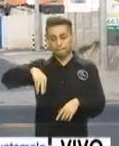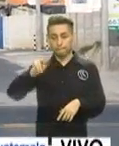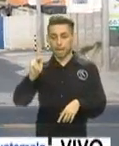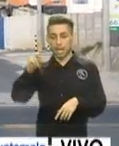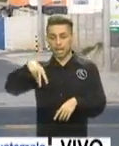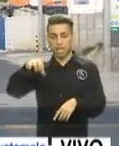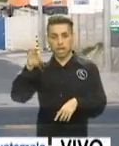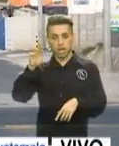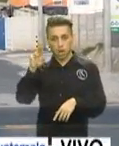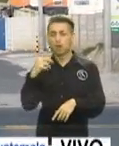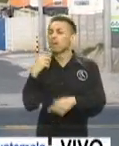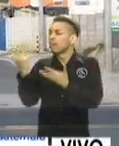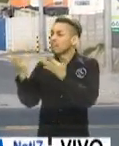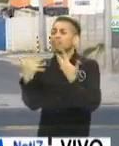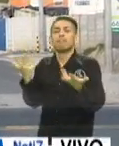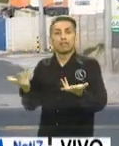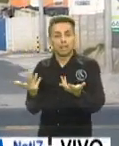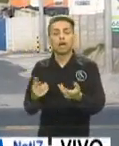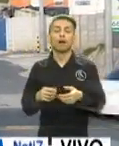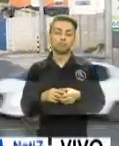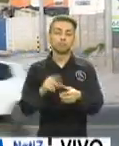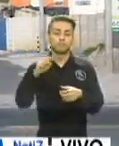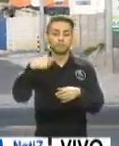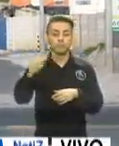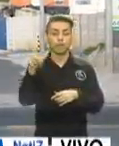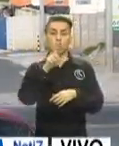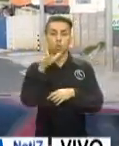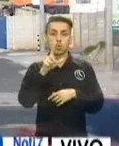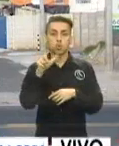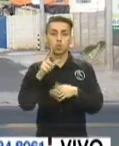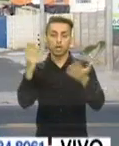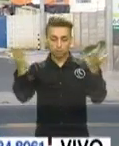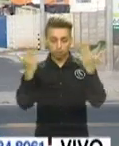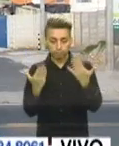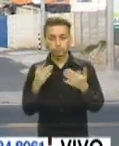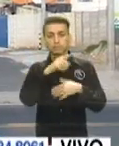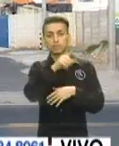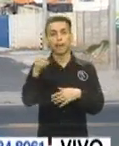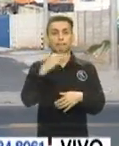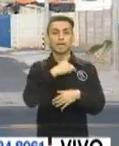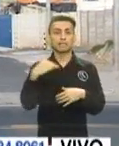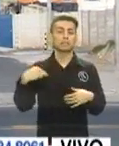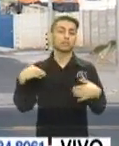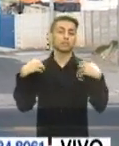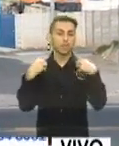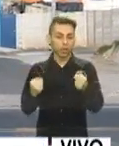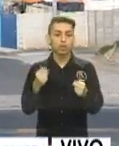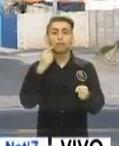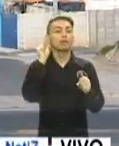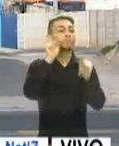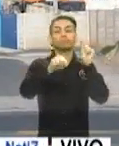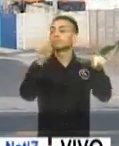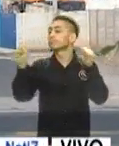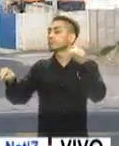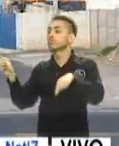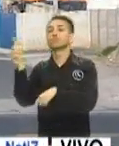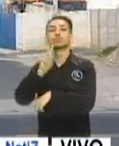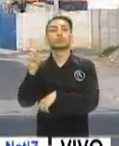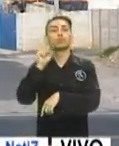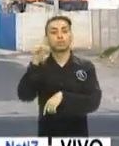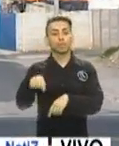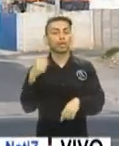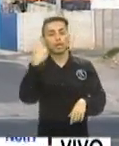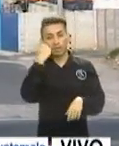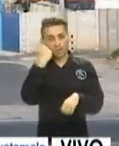indicó que se estará convocando este lunes a autoridades de salud para localizar a las personas que dieron positivo que no